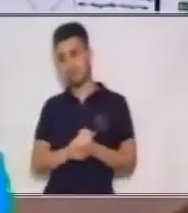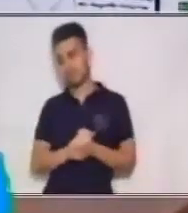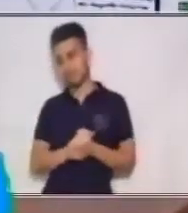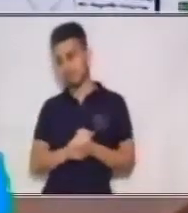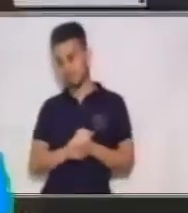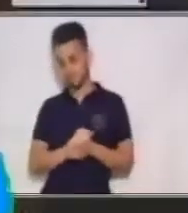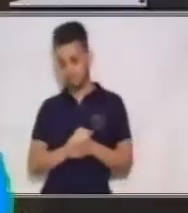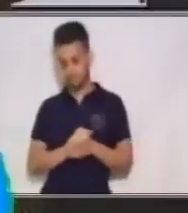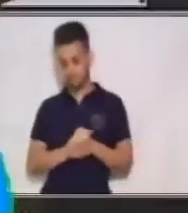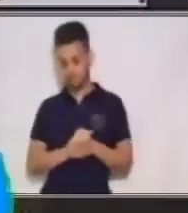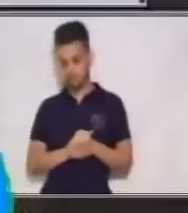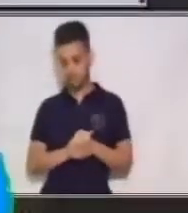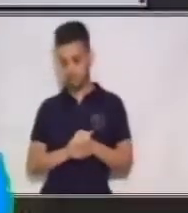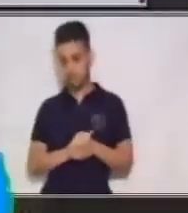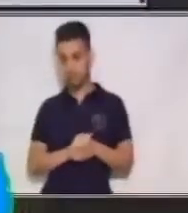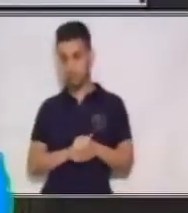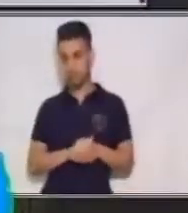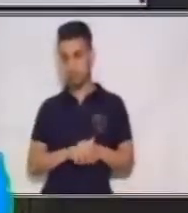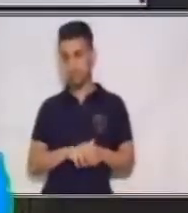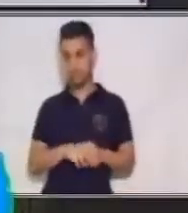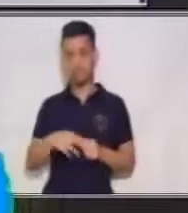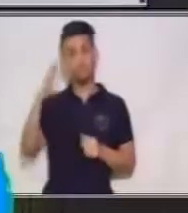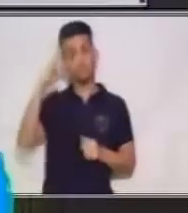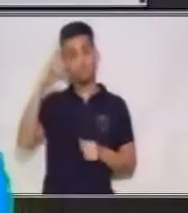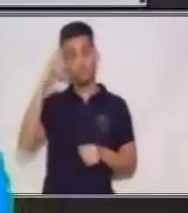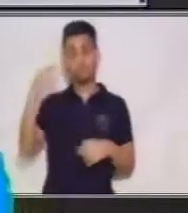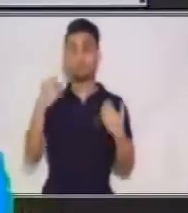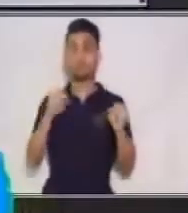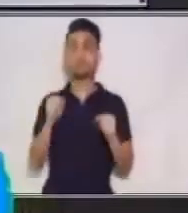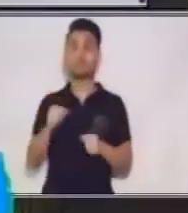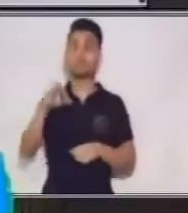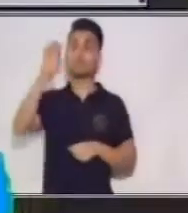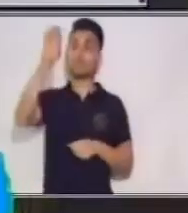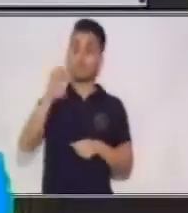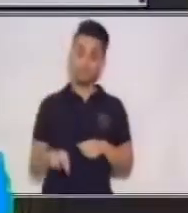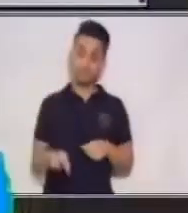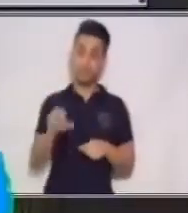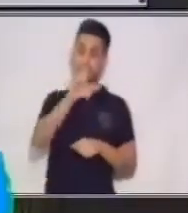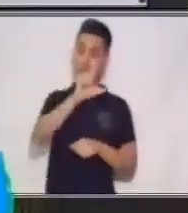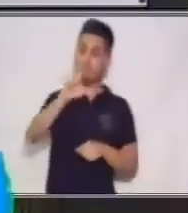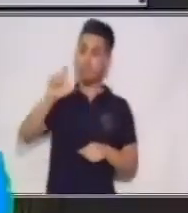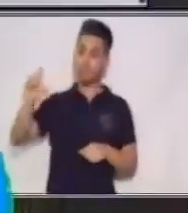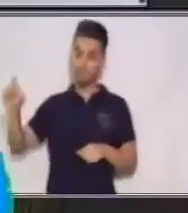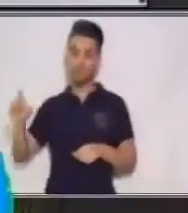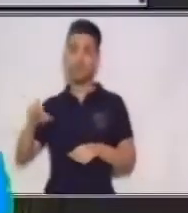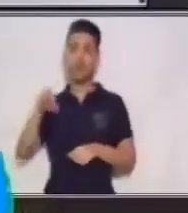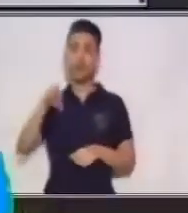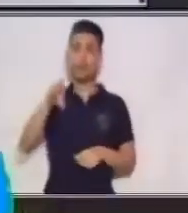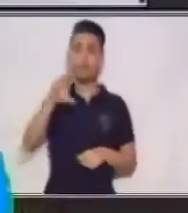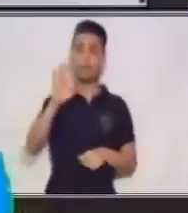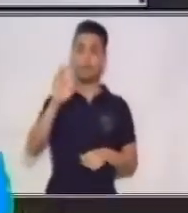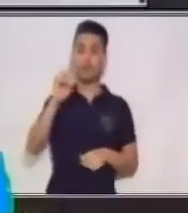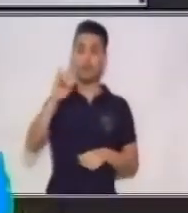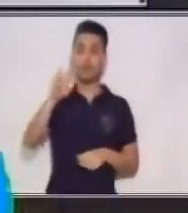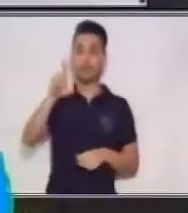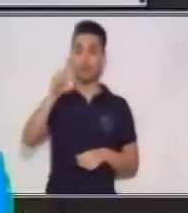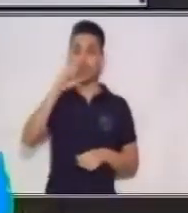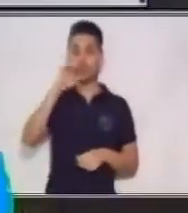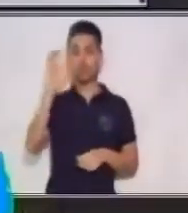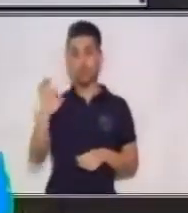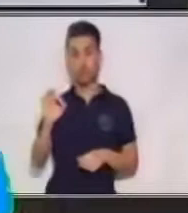Recuerda que trabajamos producto cartesiano. ¿Qué es el producto cartesiano?